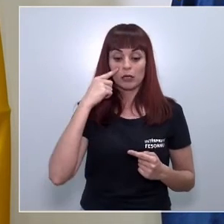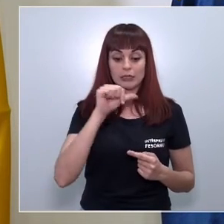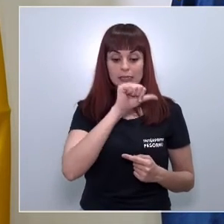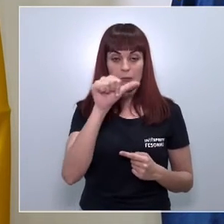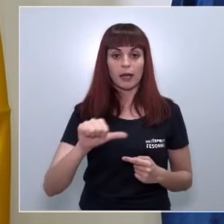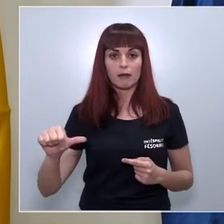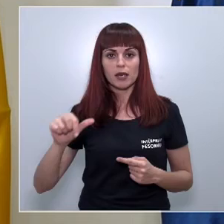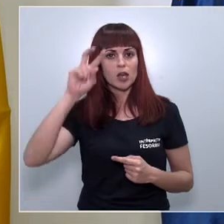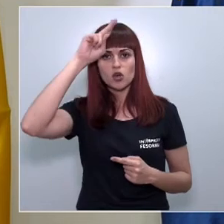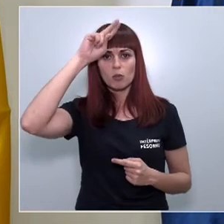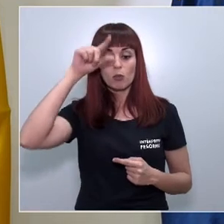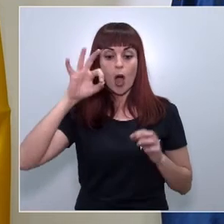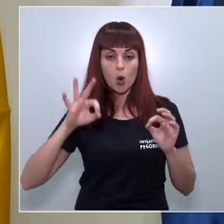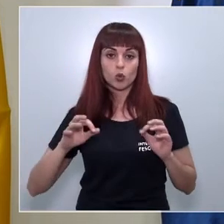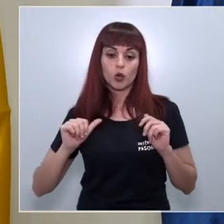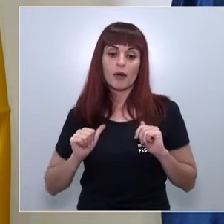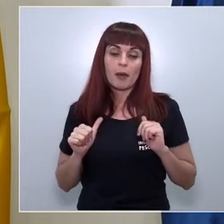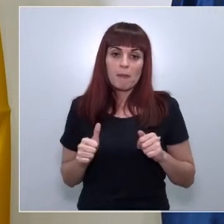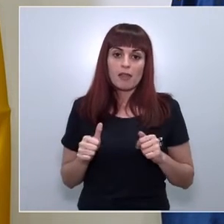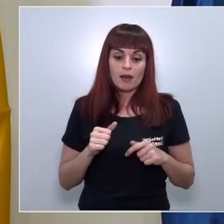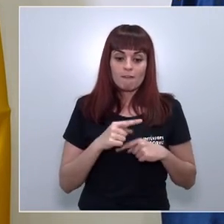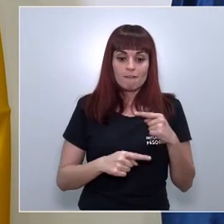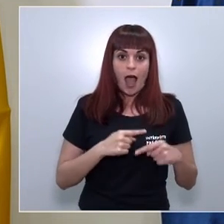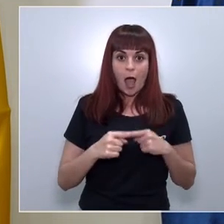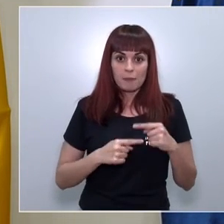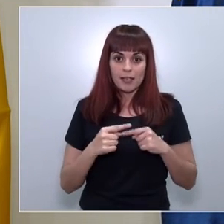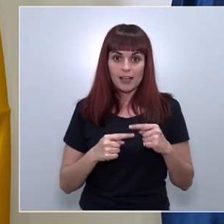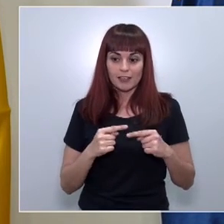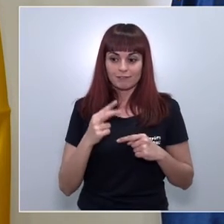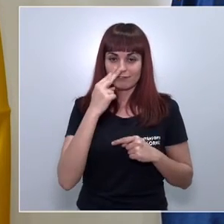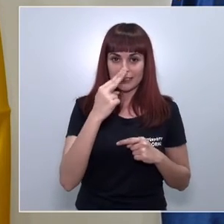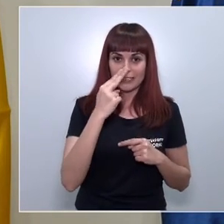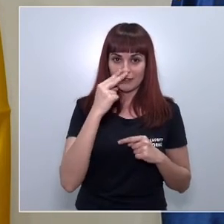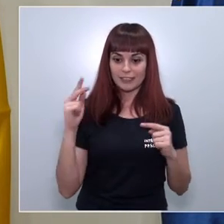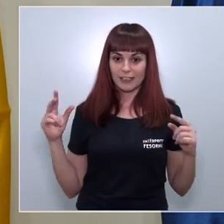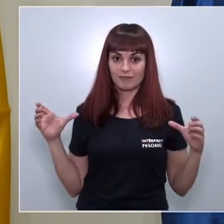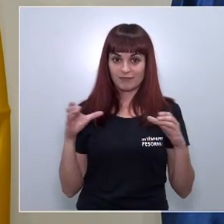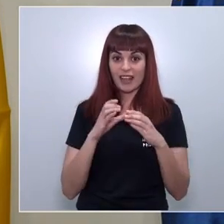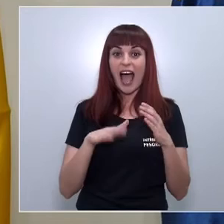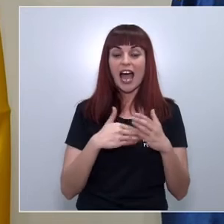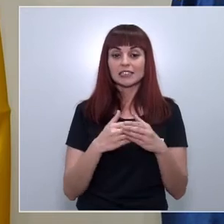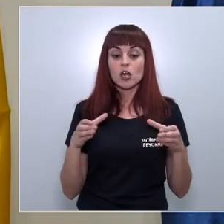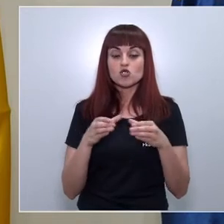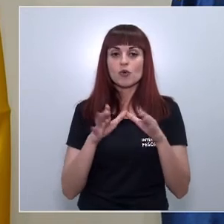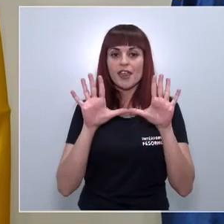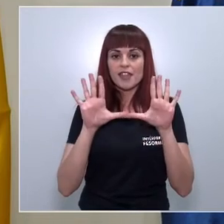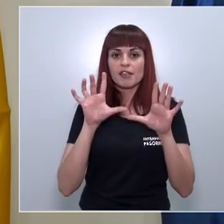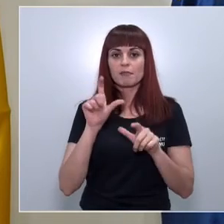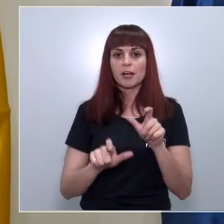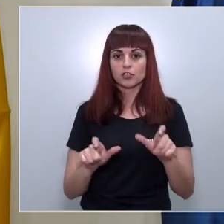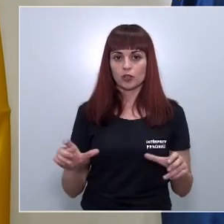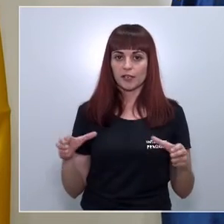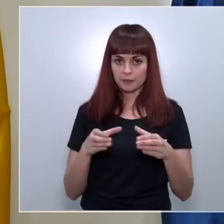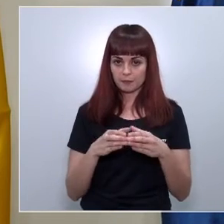viene es que van a empezar a unirse unidades familiares en principio ahí se pueden hacer hasta grupos de 10 personas y lo que